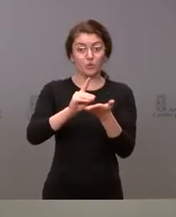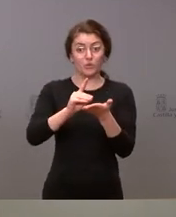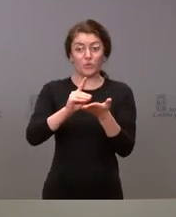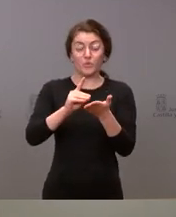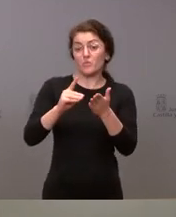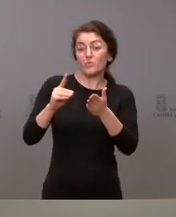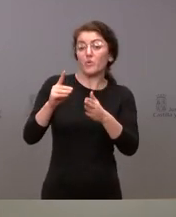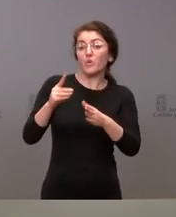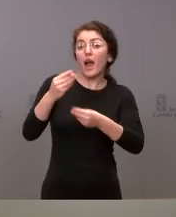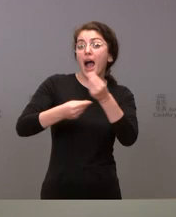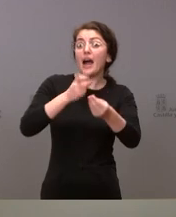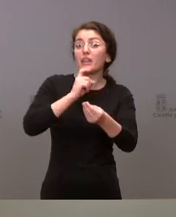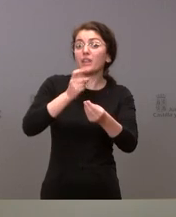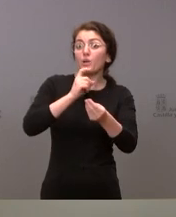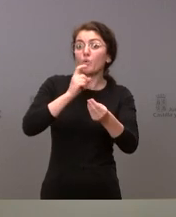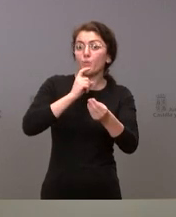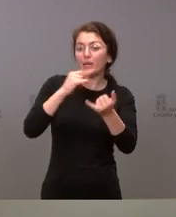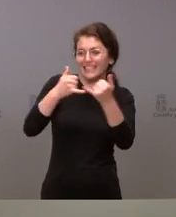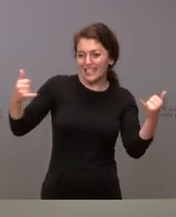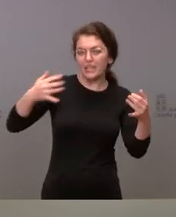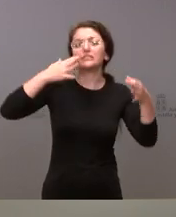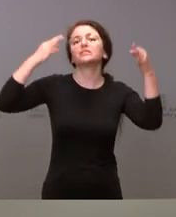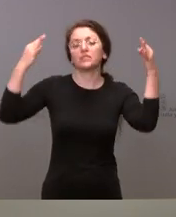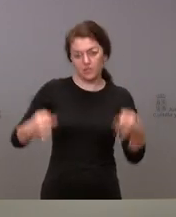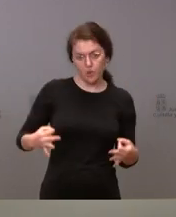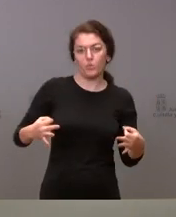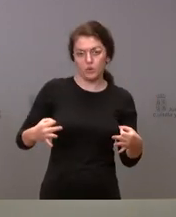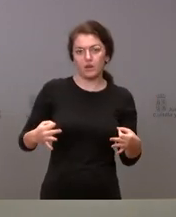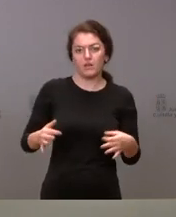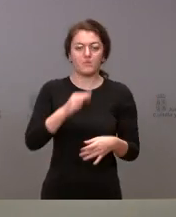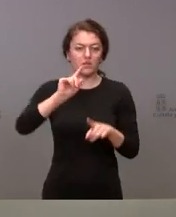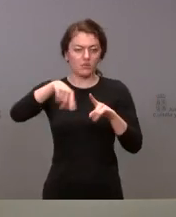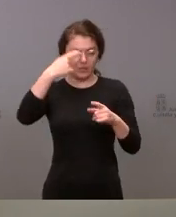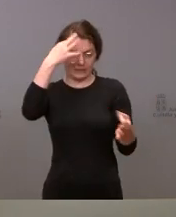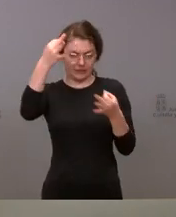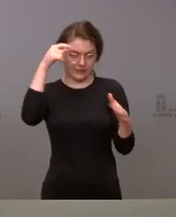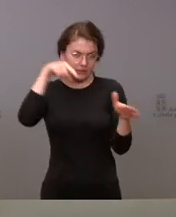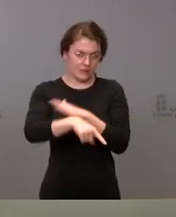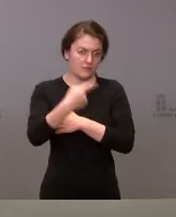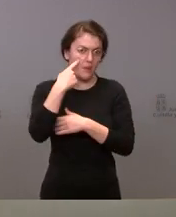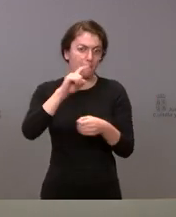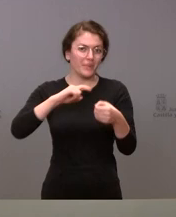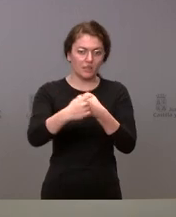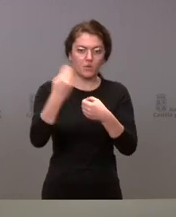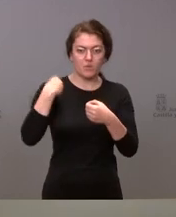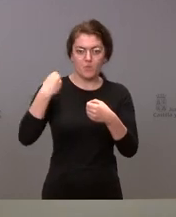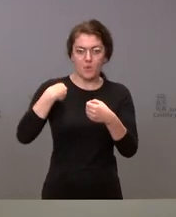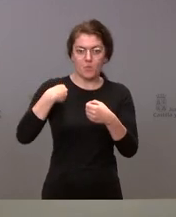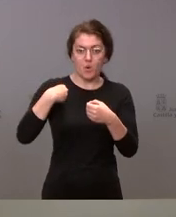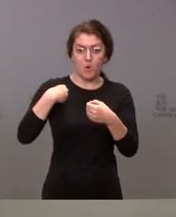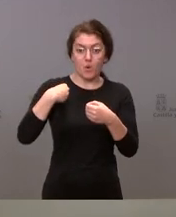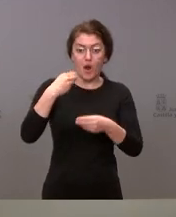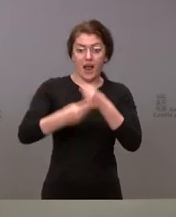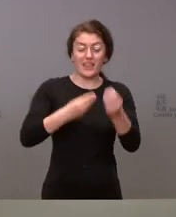se van a hacer por unas líneas seguras y luego les daré algún detalle más de la participación que en este mecanismo ha tenido el Centro